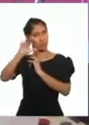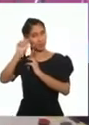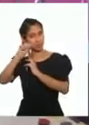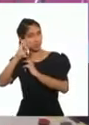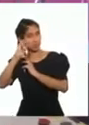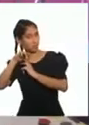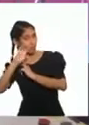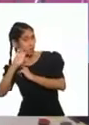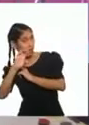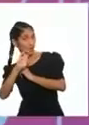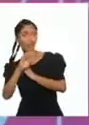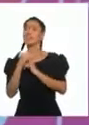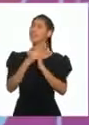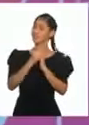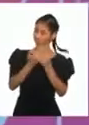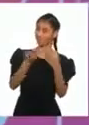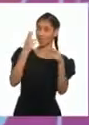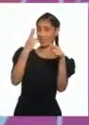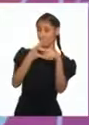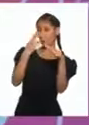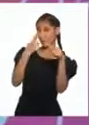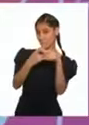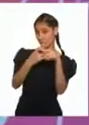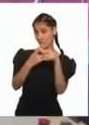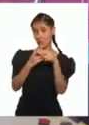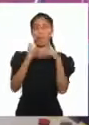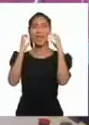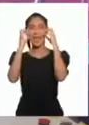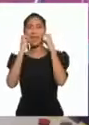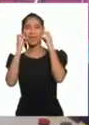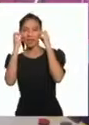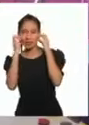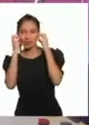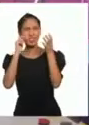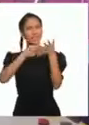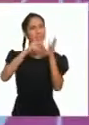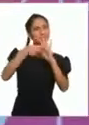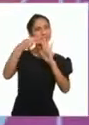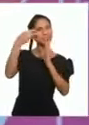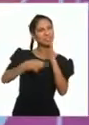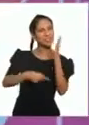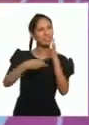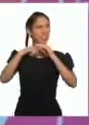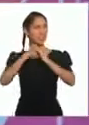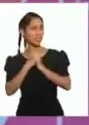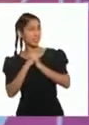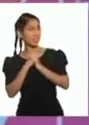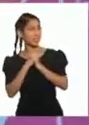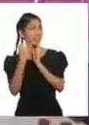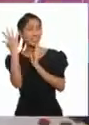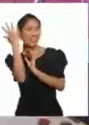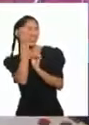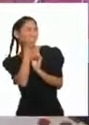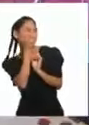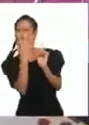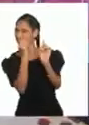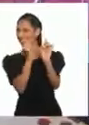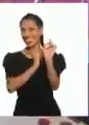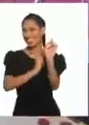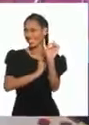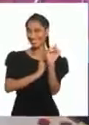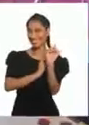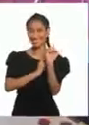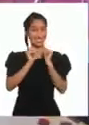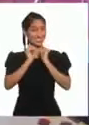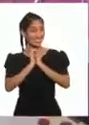Es un nombre en quechua, que significa ¡Qué bonita! Estos